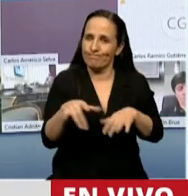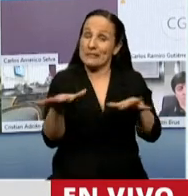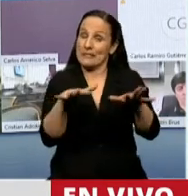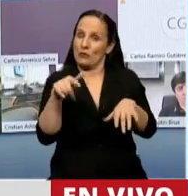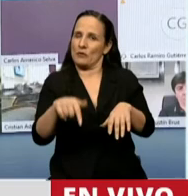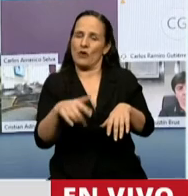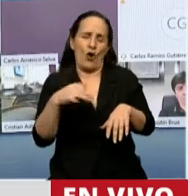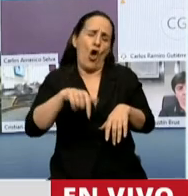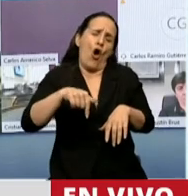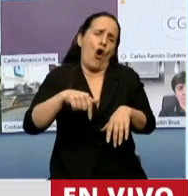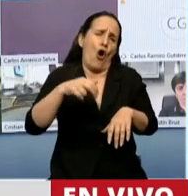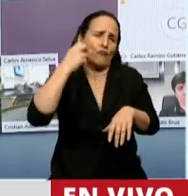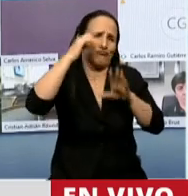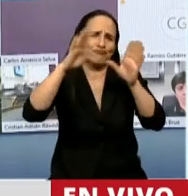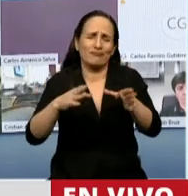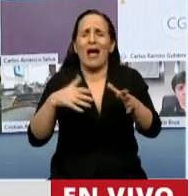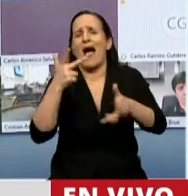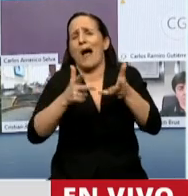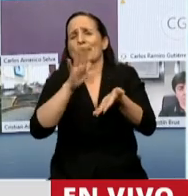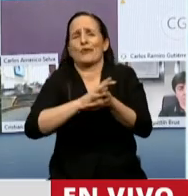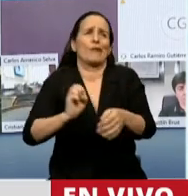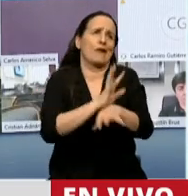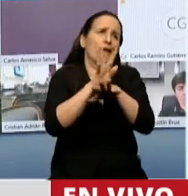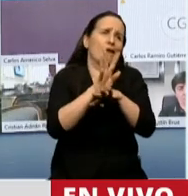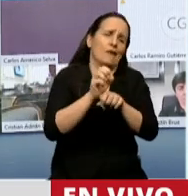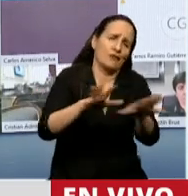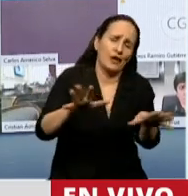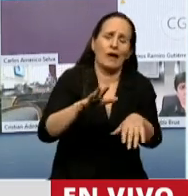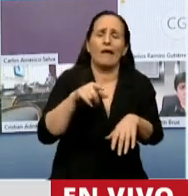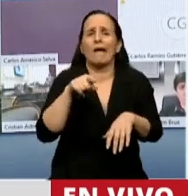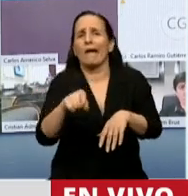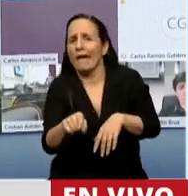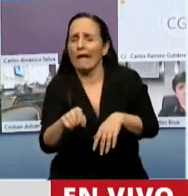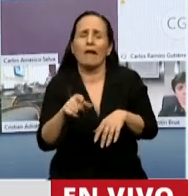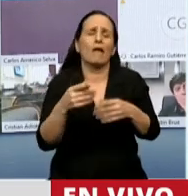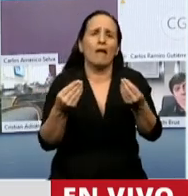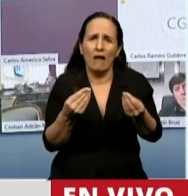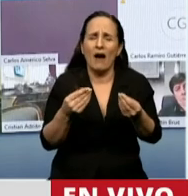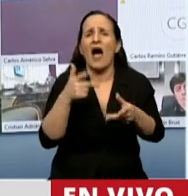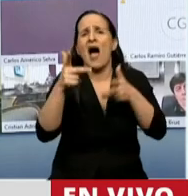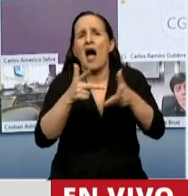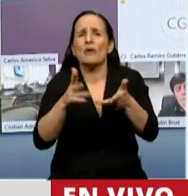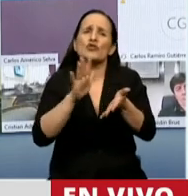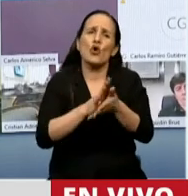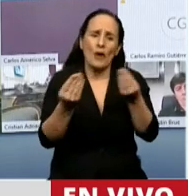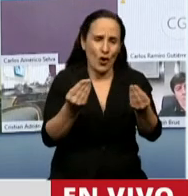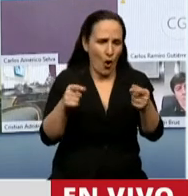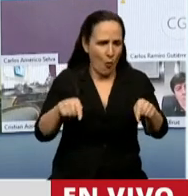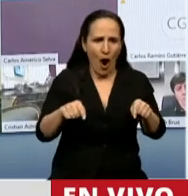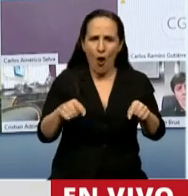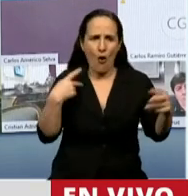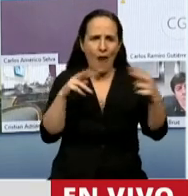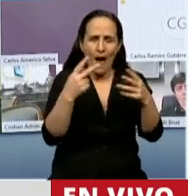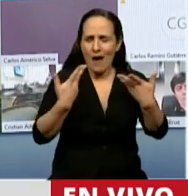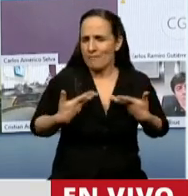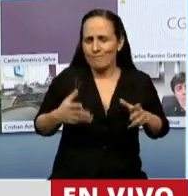Mucho se ha hablado en este Congreso del coronavirus, la pandemia, nos pone reflexivos a todos. Nosotros estamos hablando de la nueva normalidad, qué hay que construir,